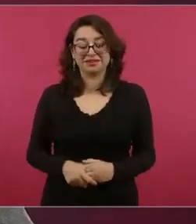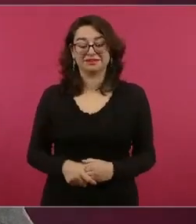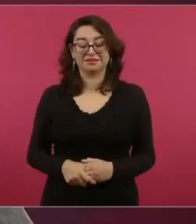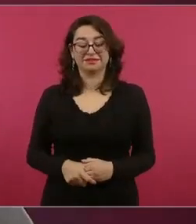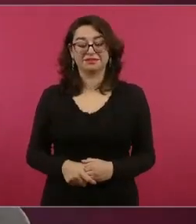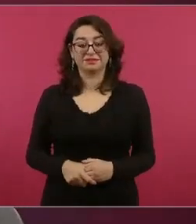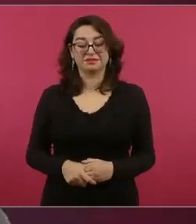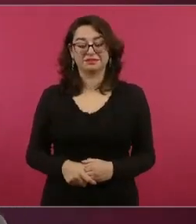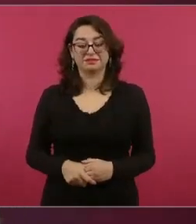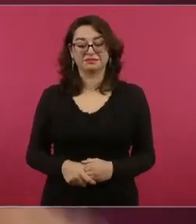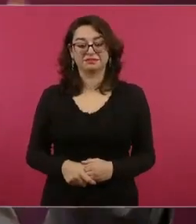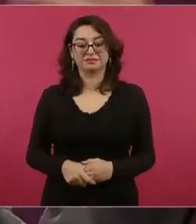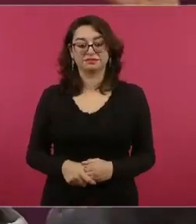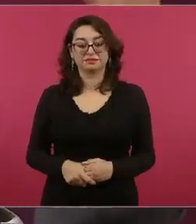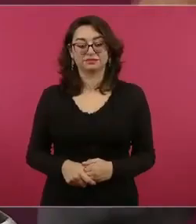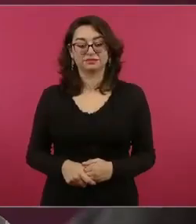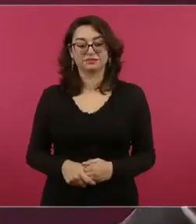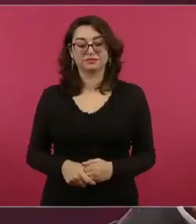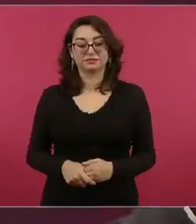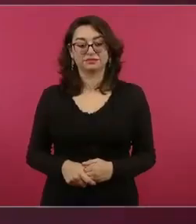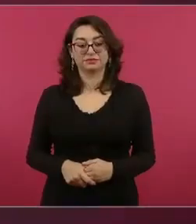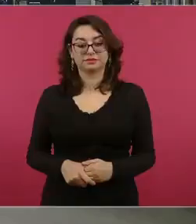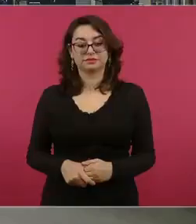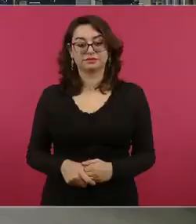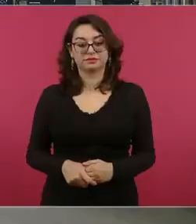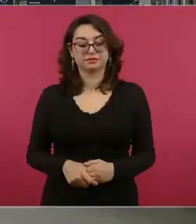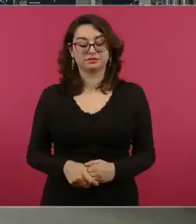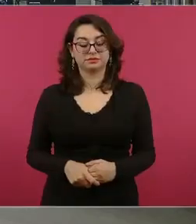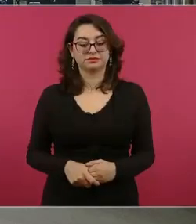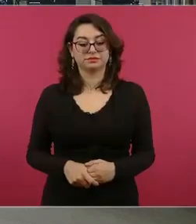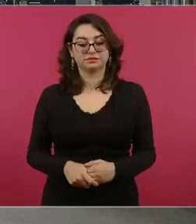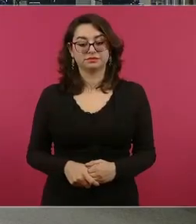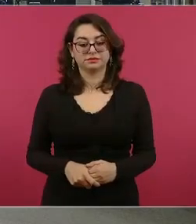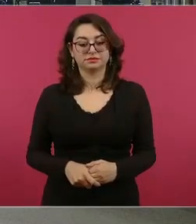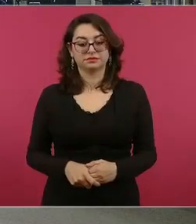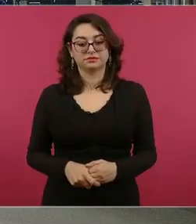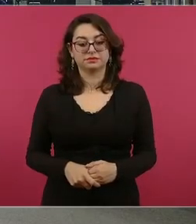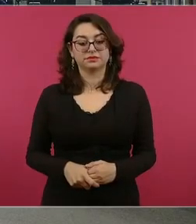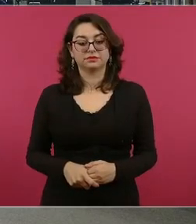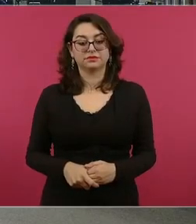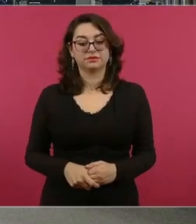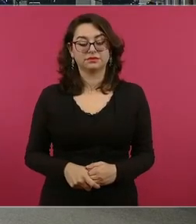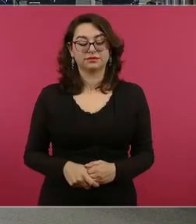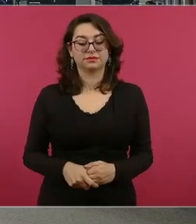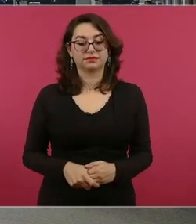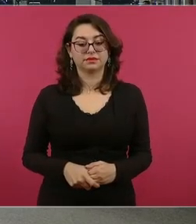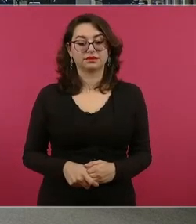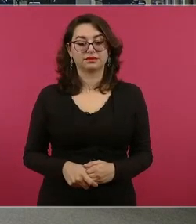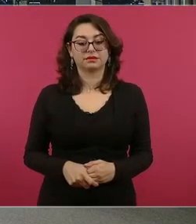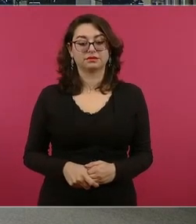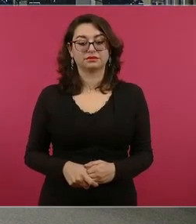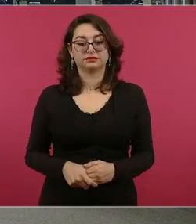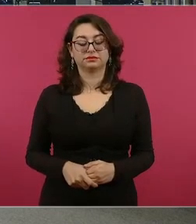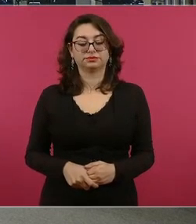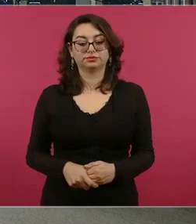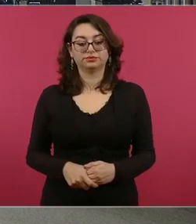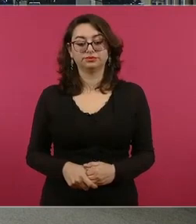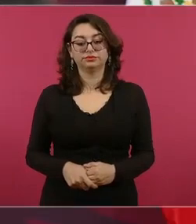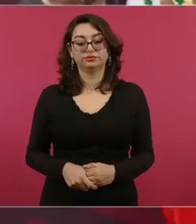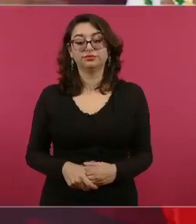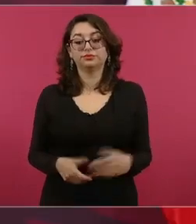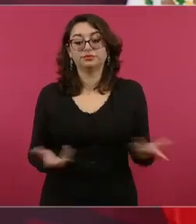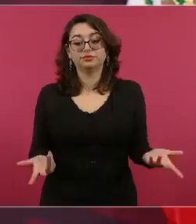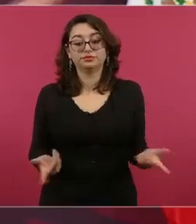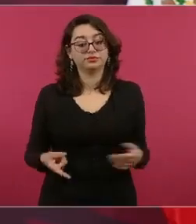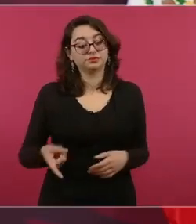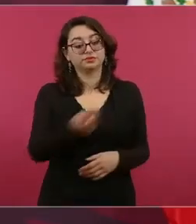No, es que tienen un pensamiento